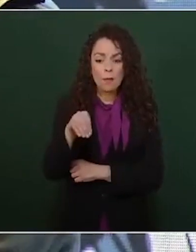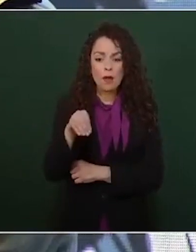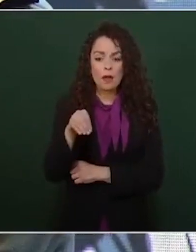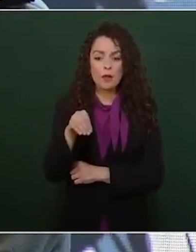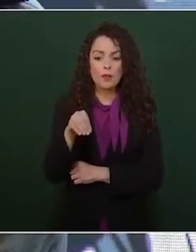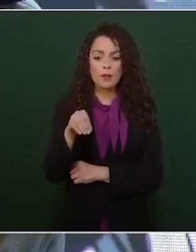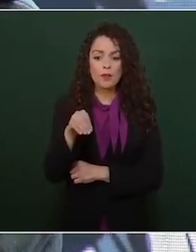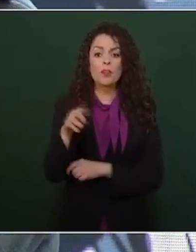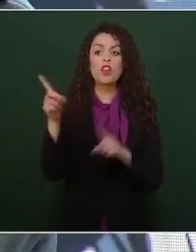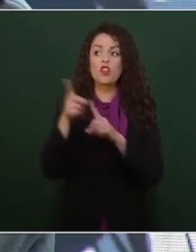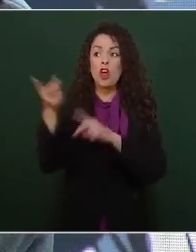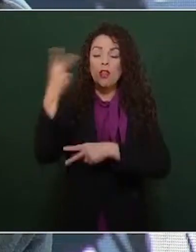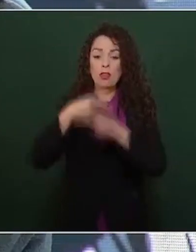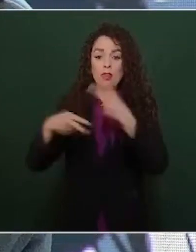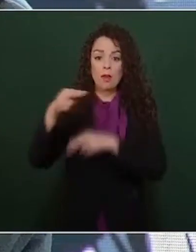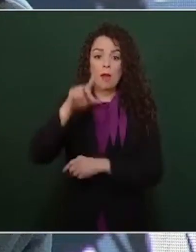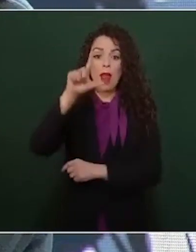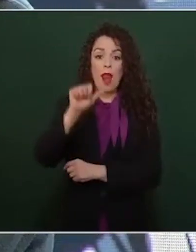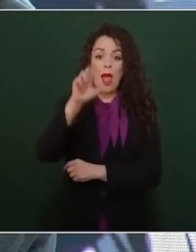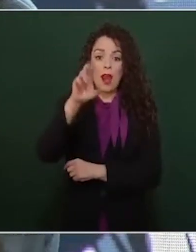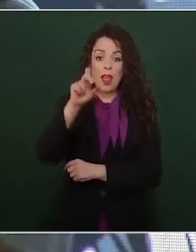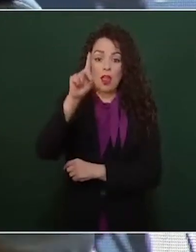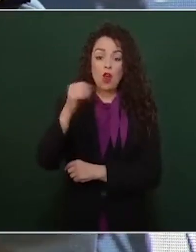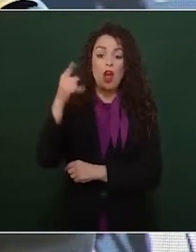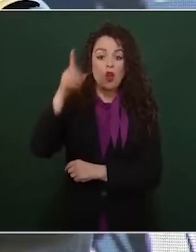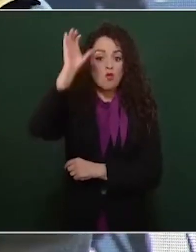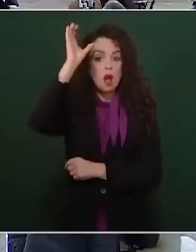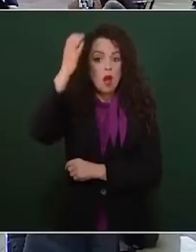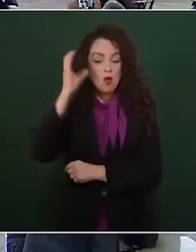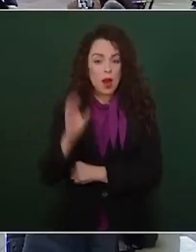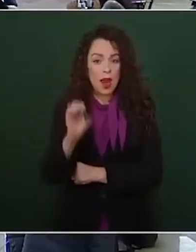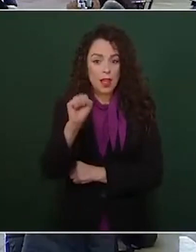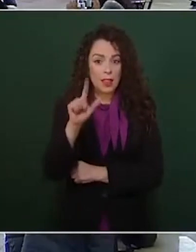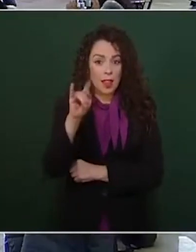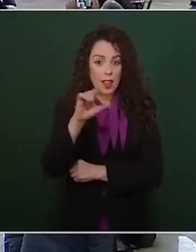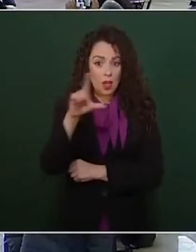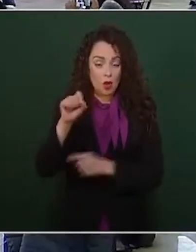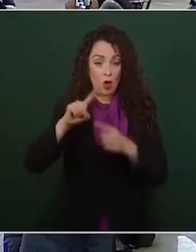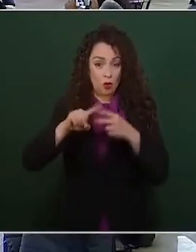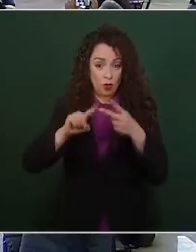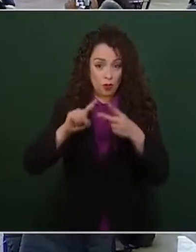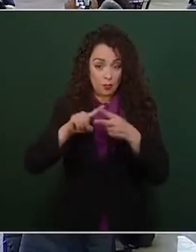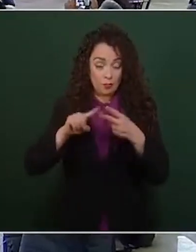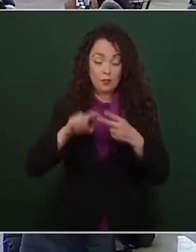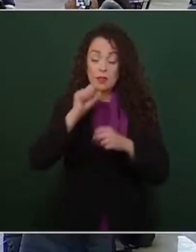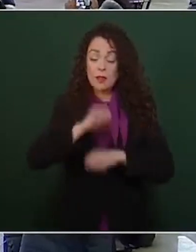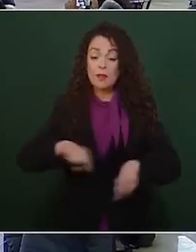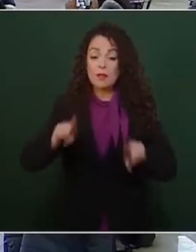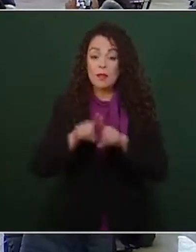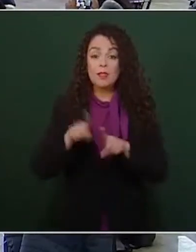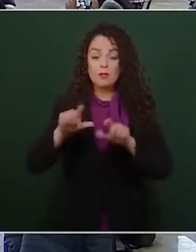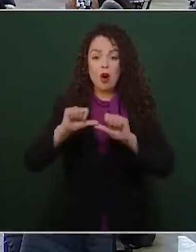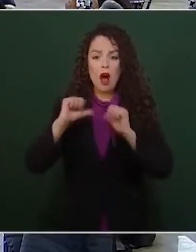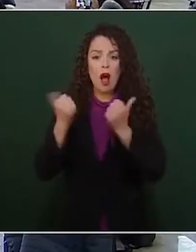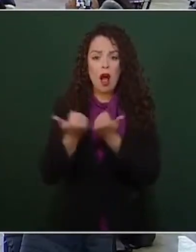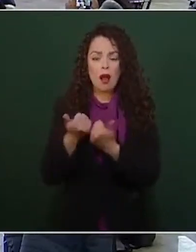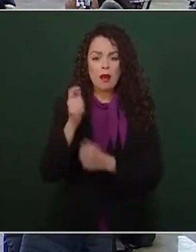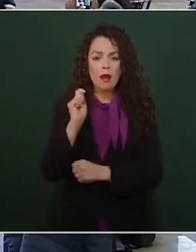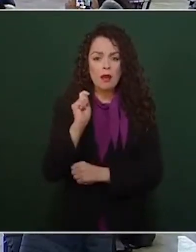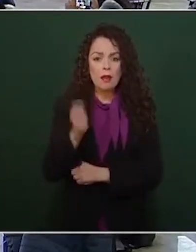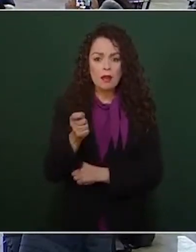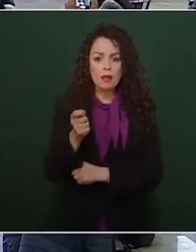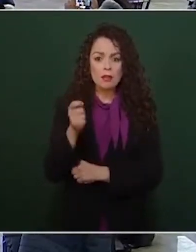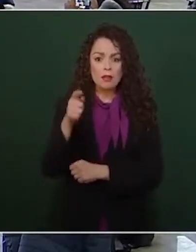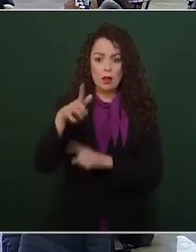Laredo, Texas y de Saltillo, Coahuila. Ya también están disponibles en el área de la base de